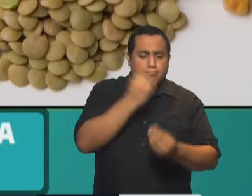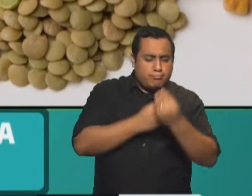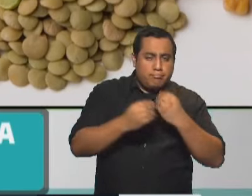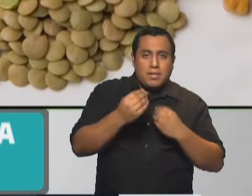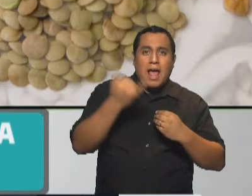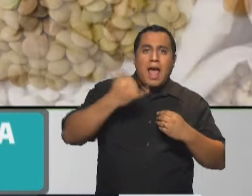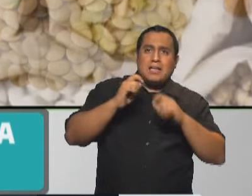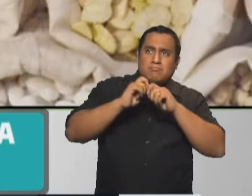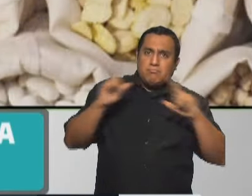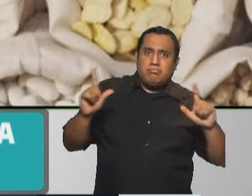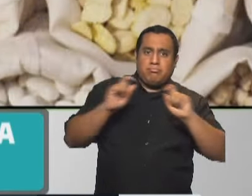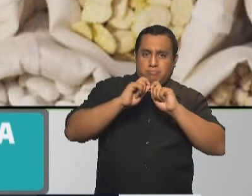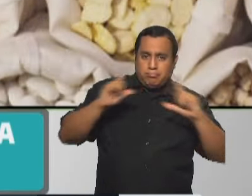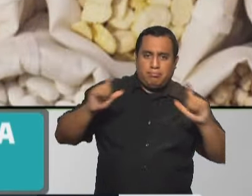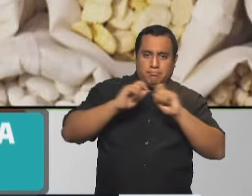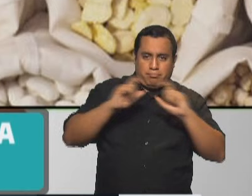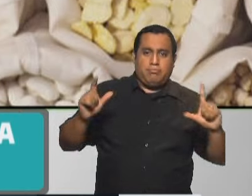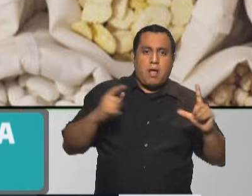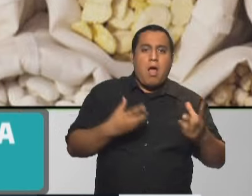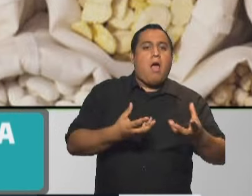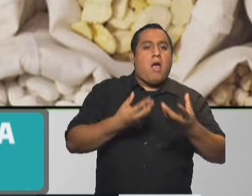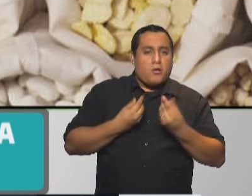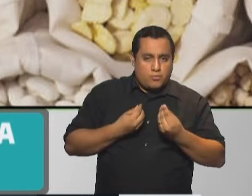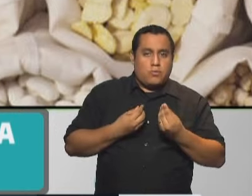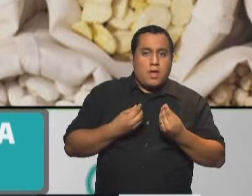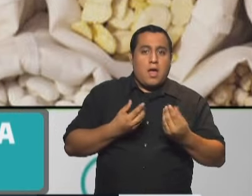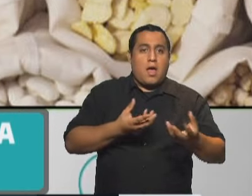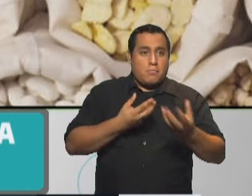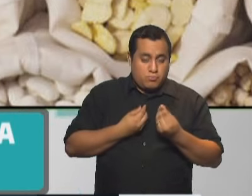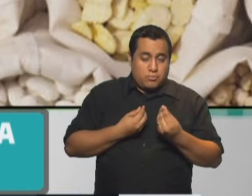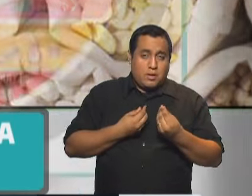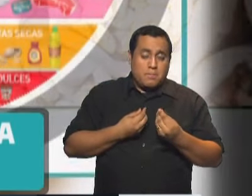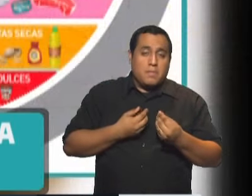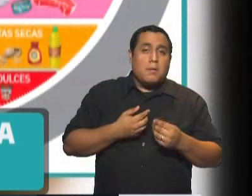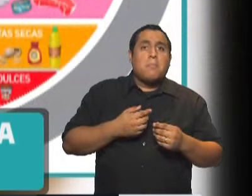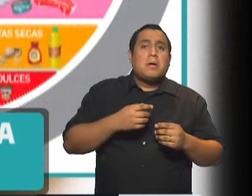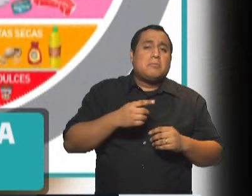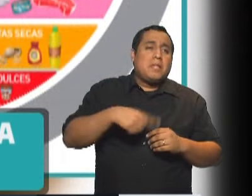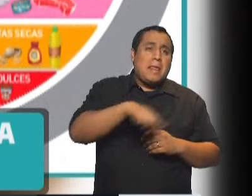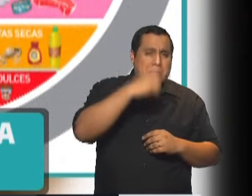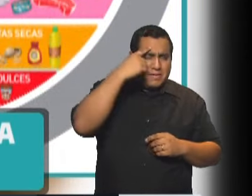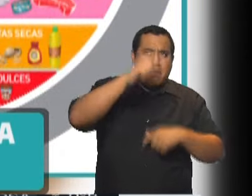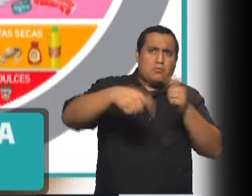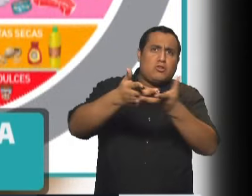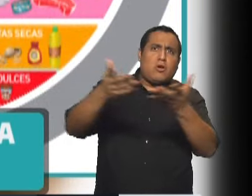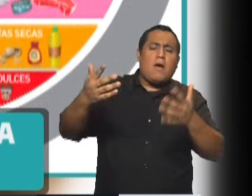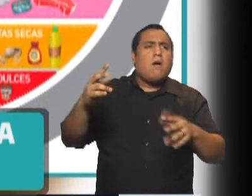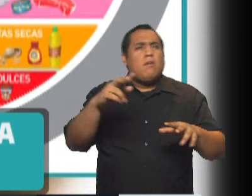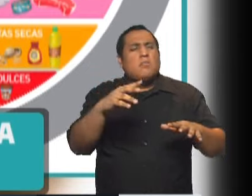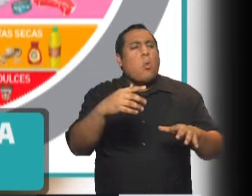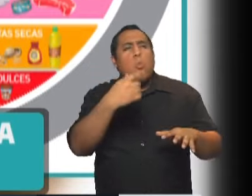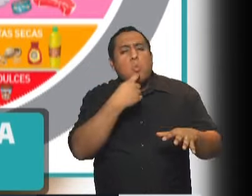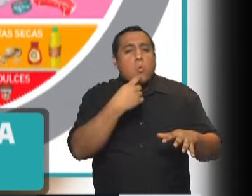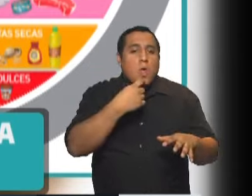algunas placas creo que nos van a acompañar y ustedes me ayudan a explicarlas y a compartirlas porque siempre pensemos que del otro lado hay muchas dudas y la idea